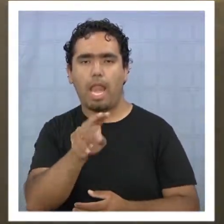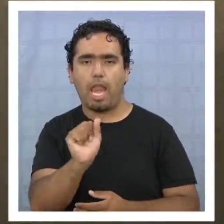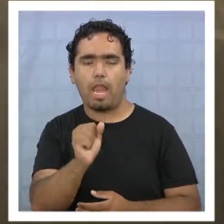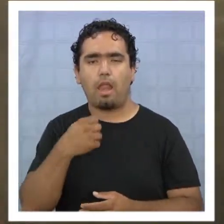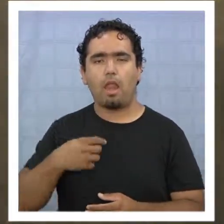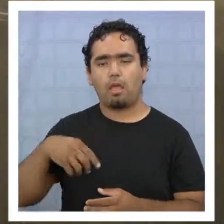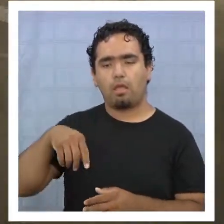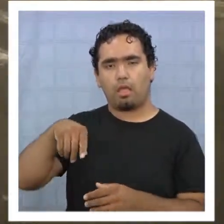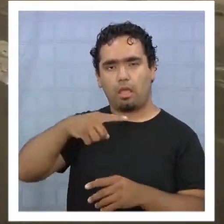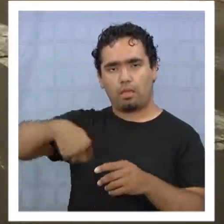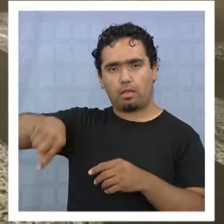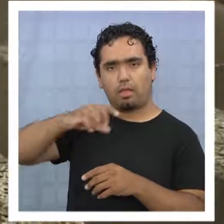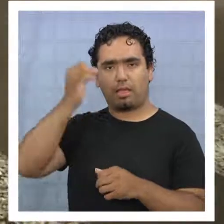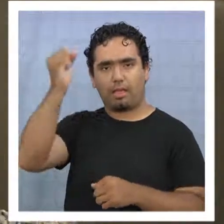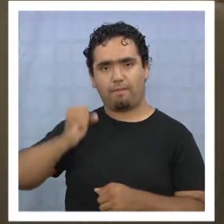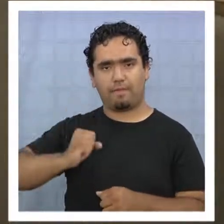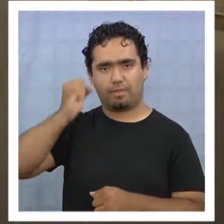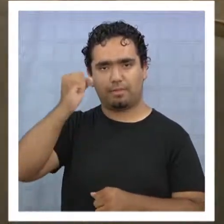Chipana.